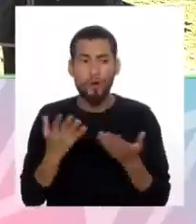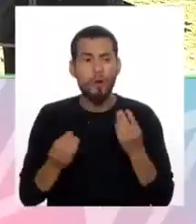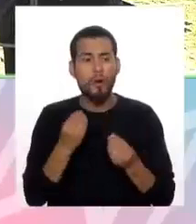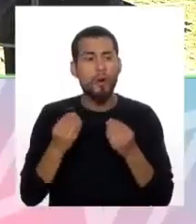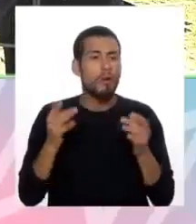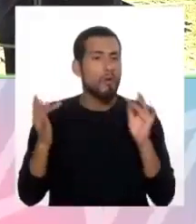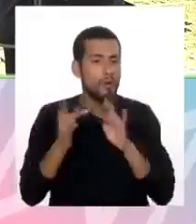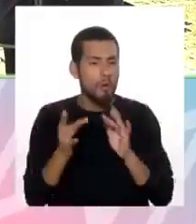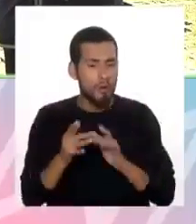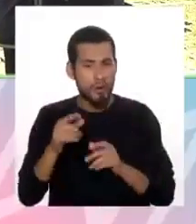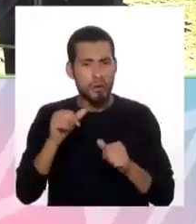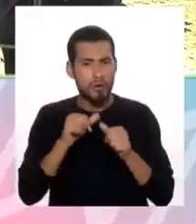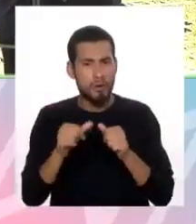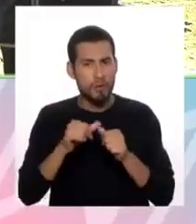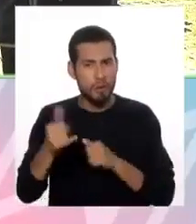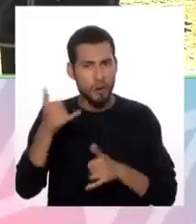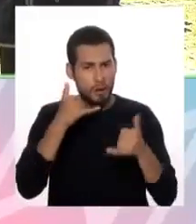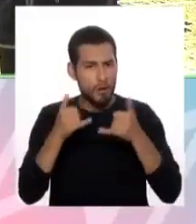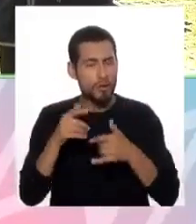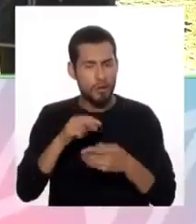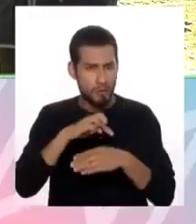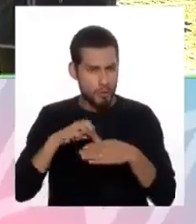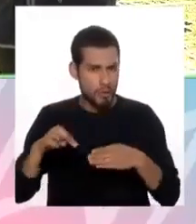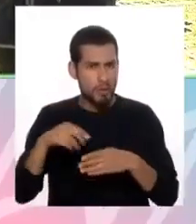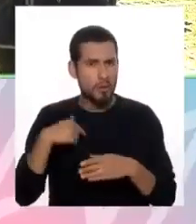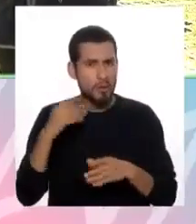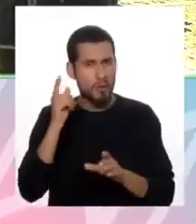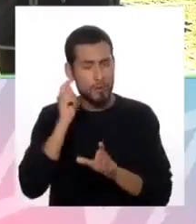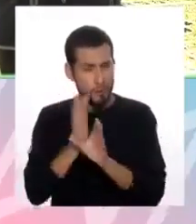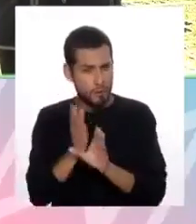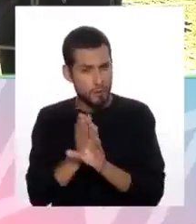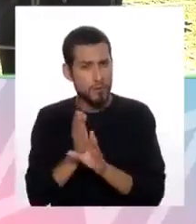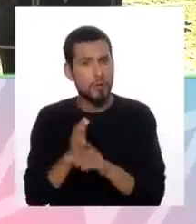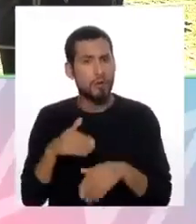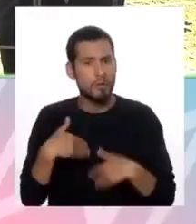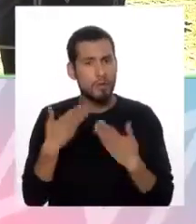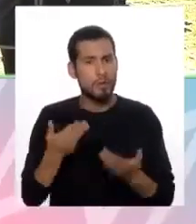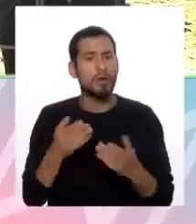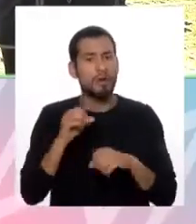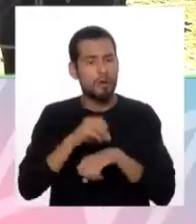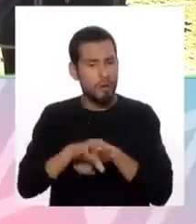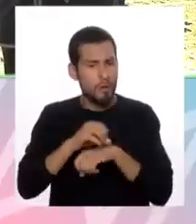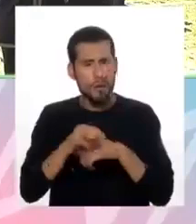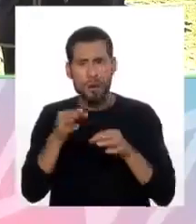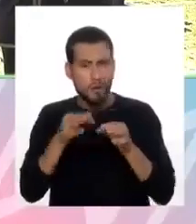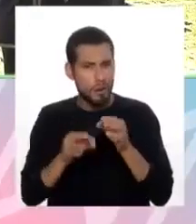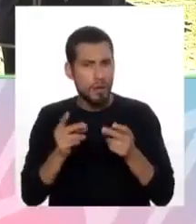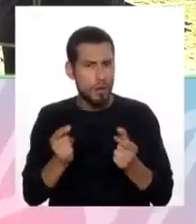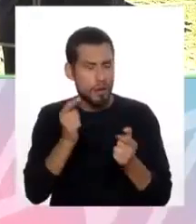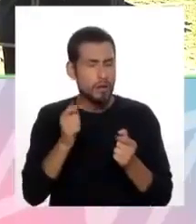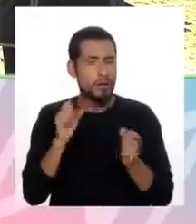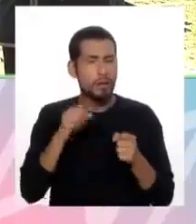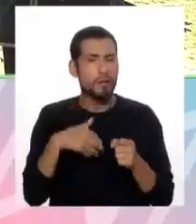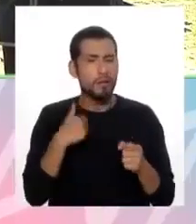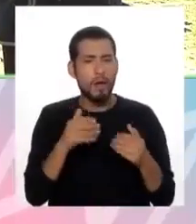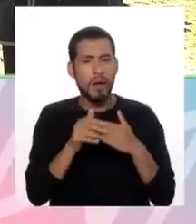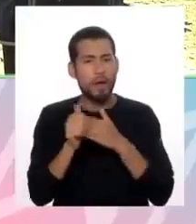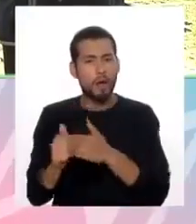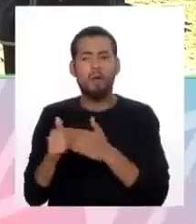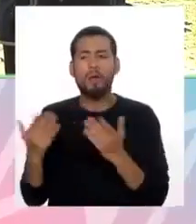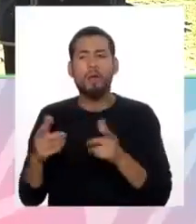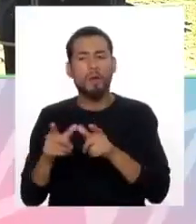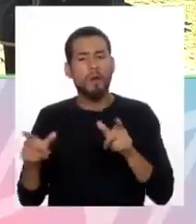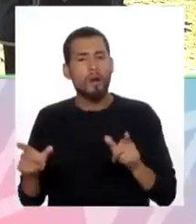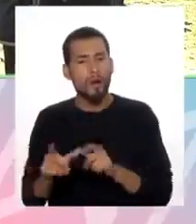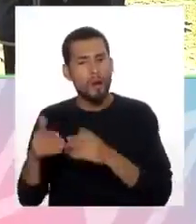solucionarlo, pues esas son líneas en donde manejan profesionales como psicólogos, en donde te dan una orientación sencilla, rápida, de a dónde de